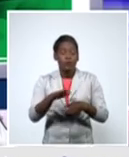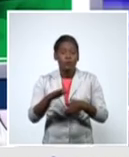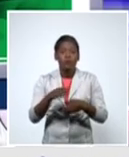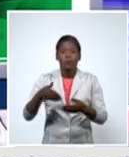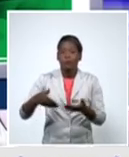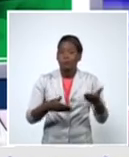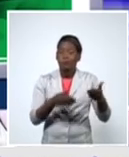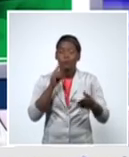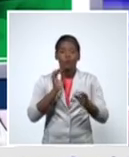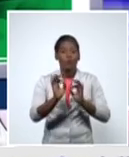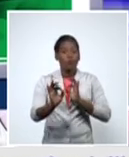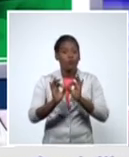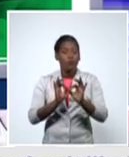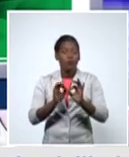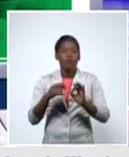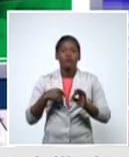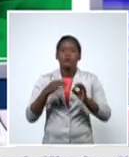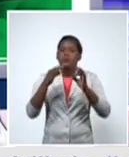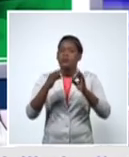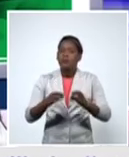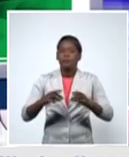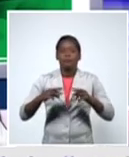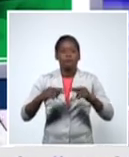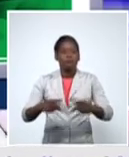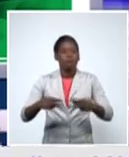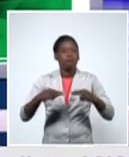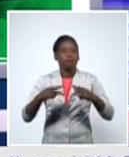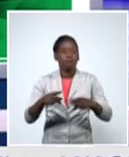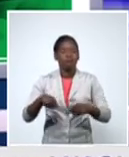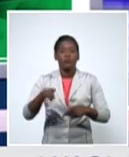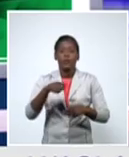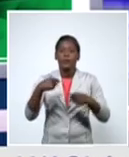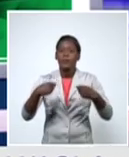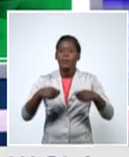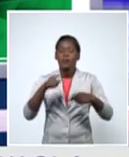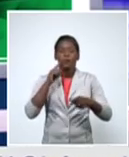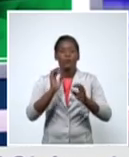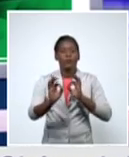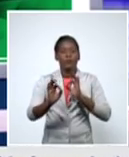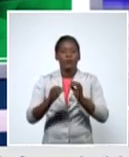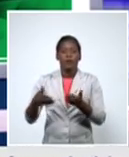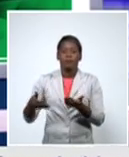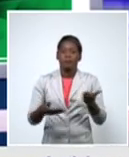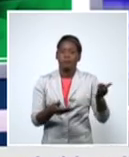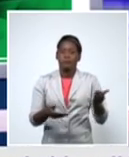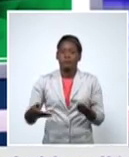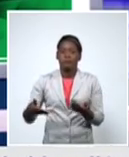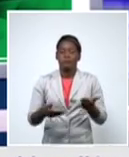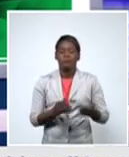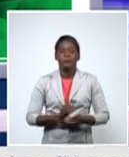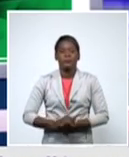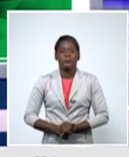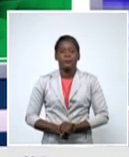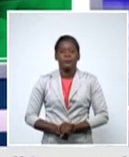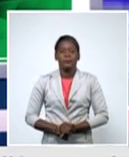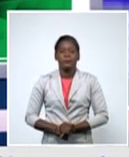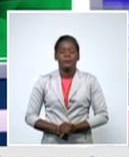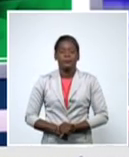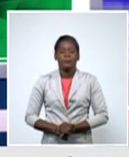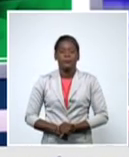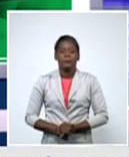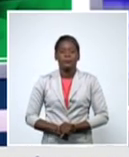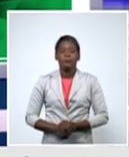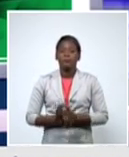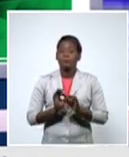lo venimos diciendo y realmente hay que protegerlo ahí se une como hemos visto con el equipo de